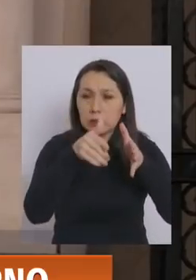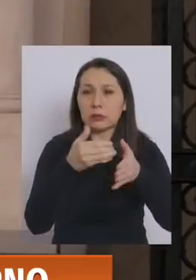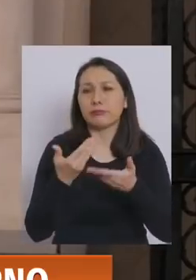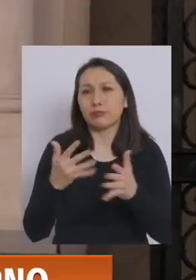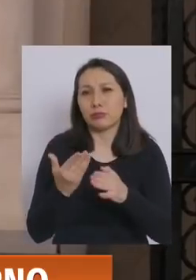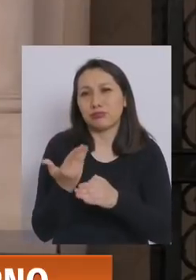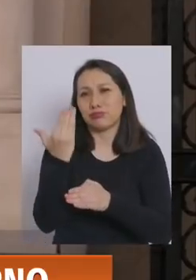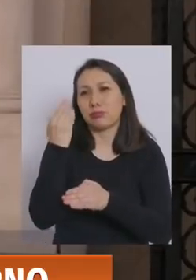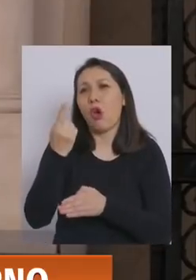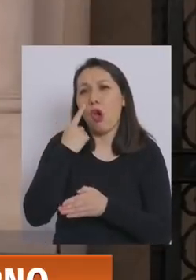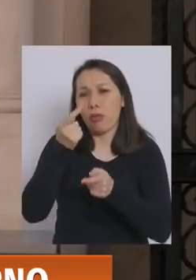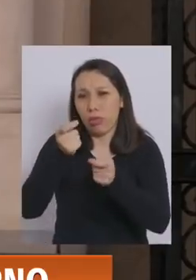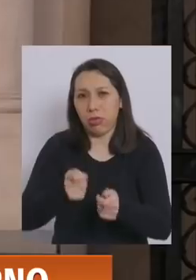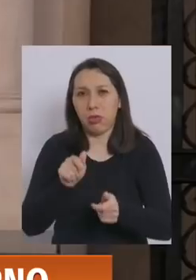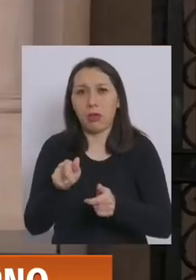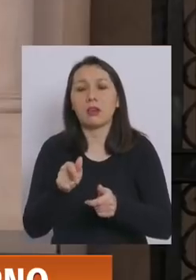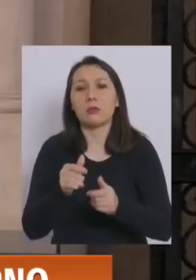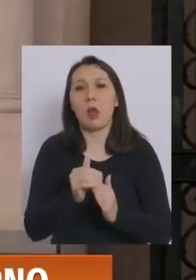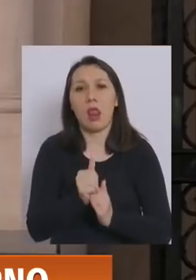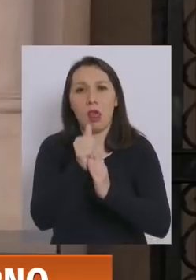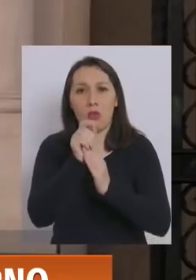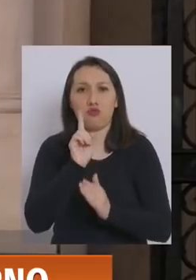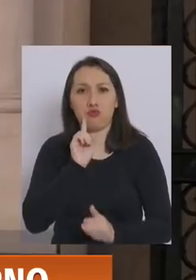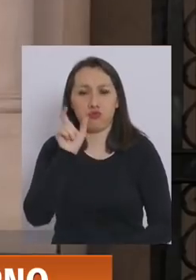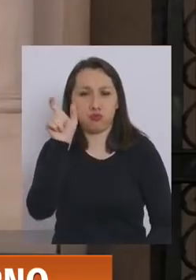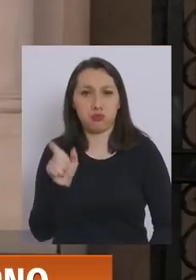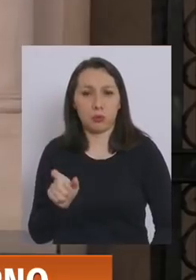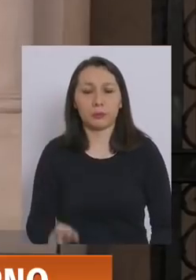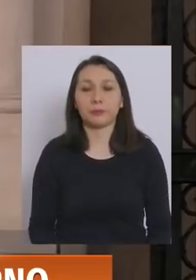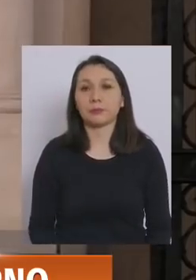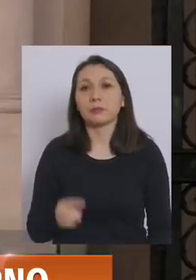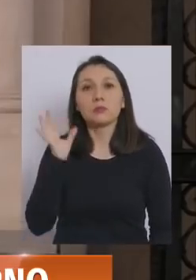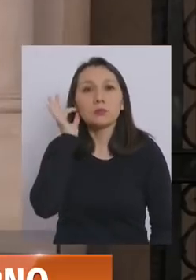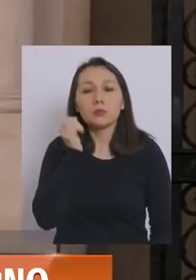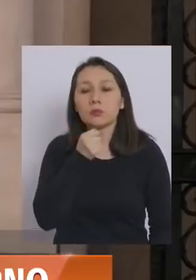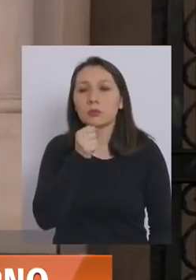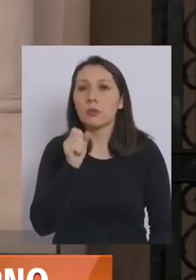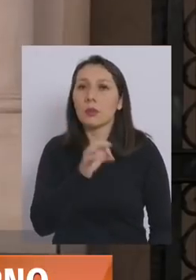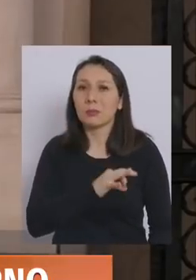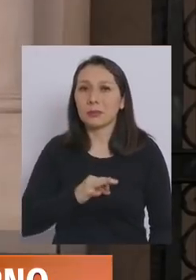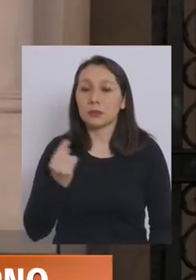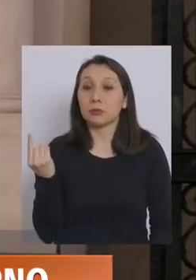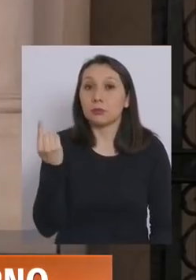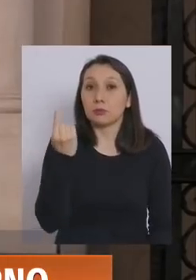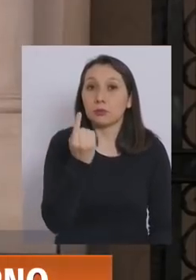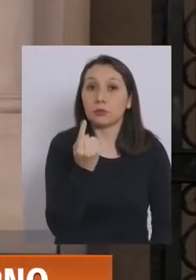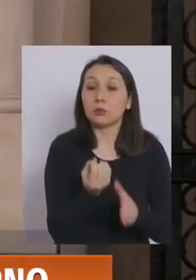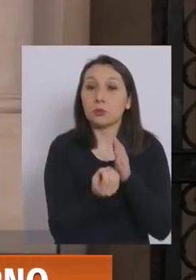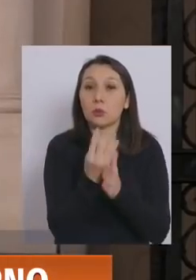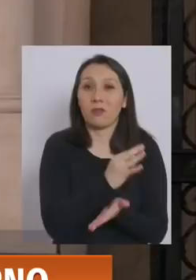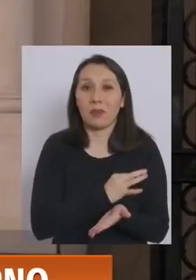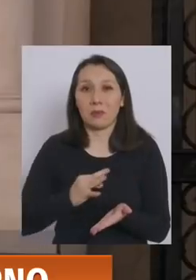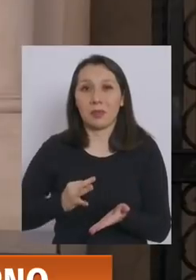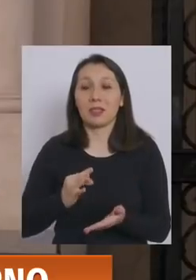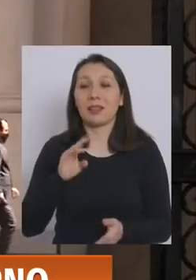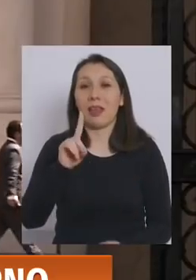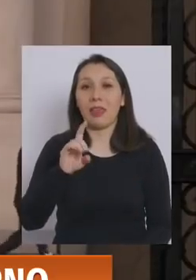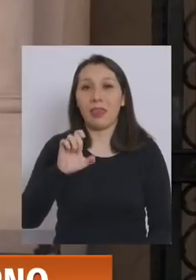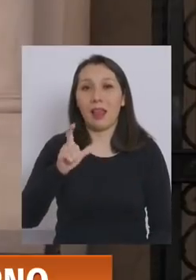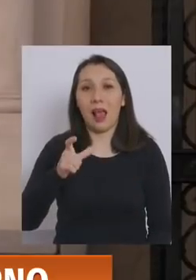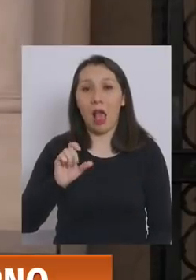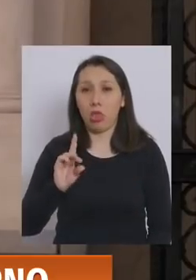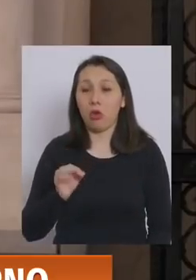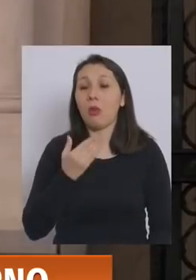trayectoria, dado su conocimiento y dado su liderazgo. Ministro, en esa línea, la llegada, la incorporación del Ministro Delgado es un